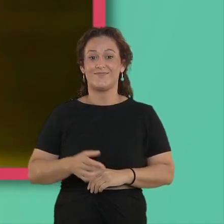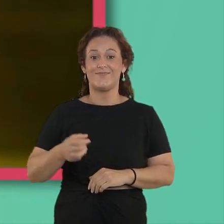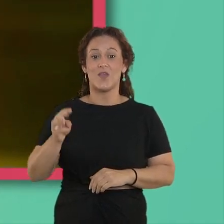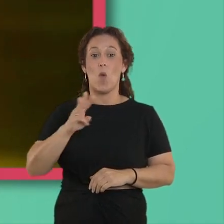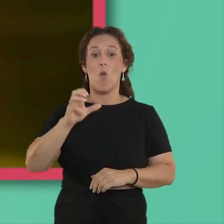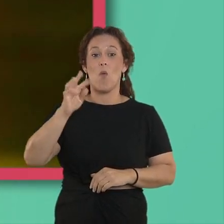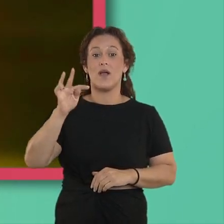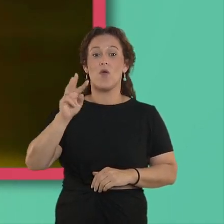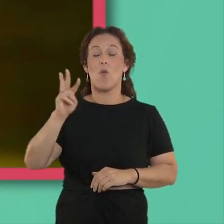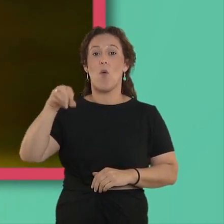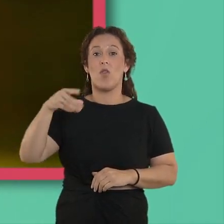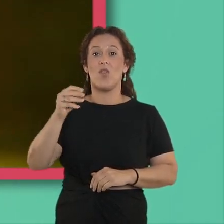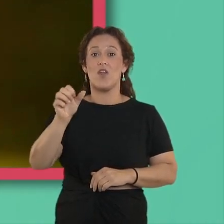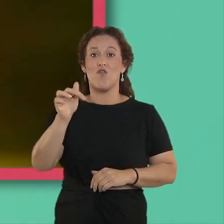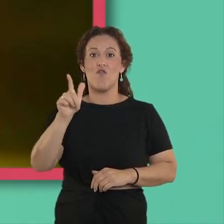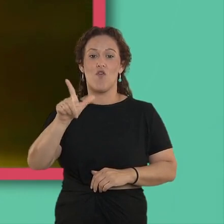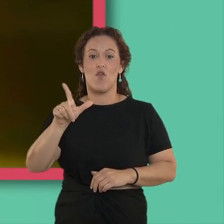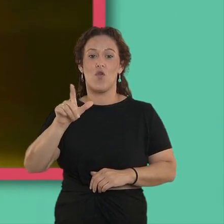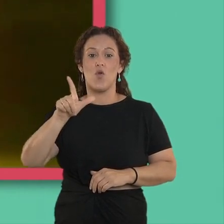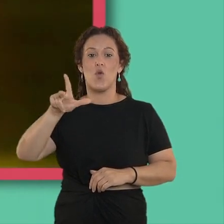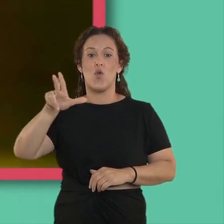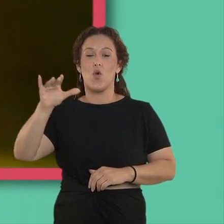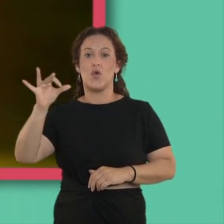Esto, Wonderful World, de Louis Armstrong.